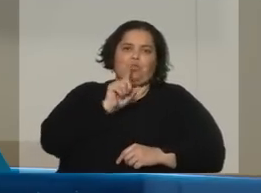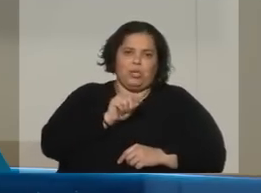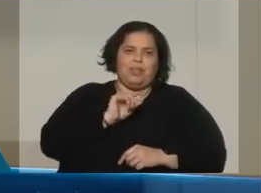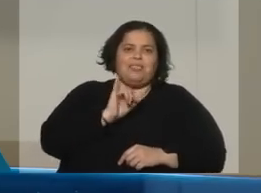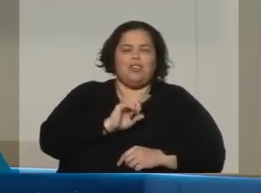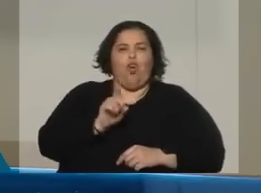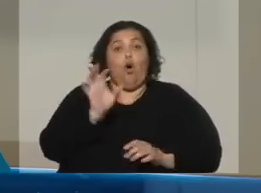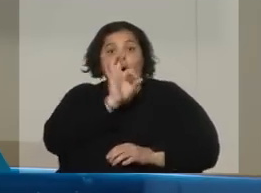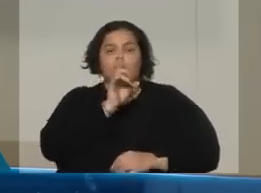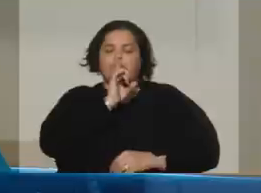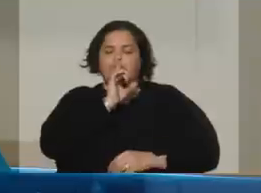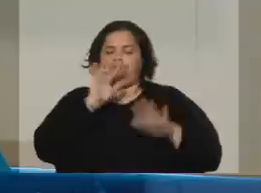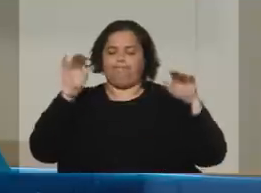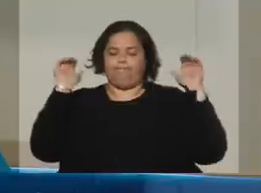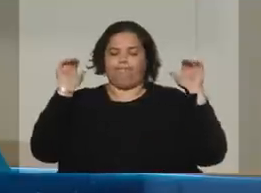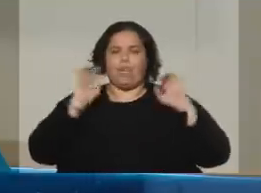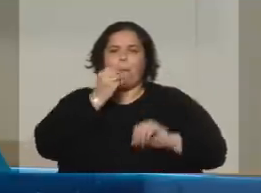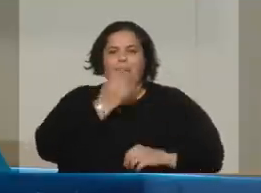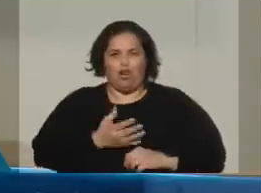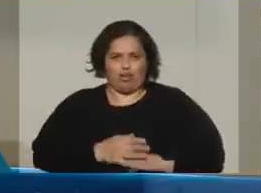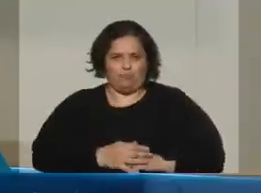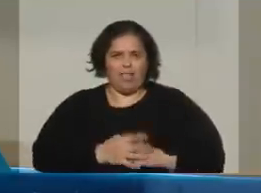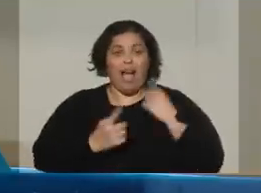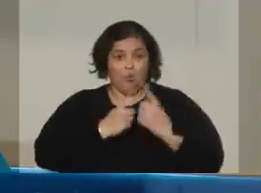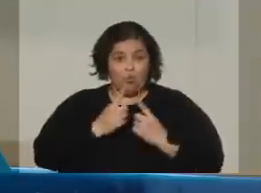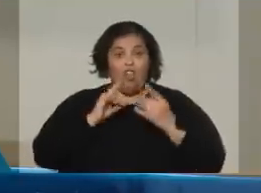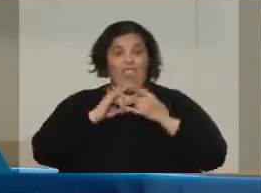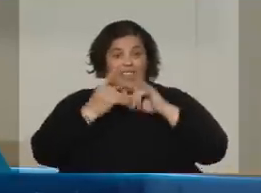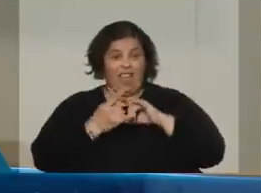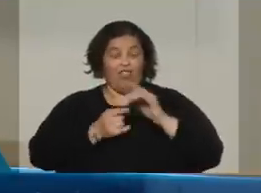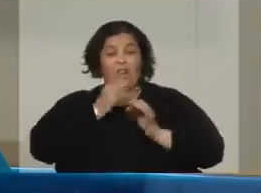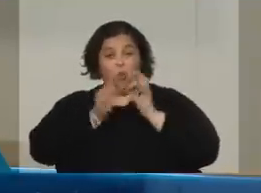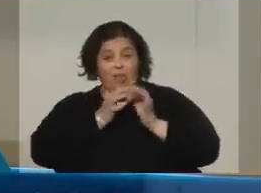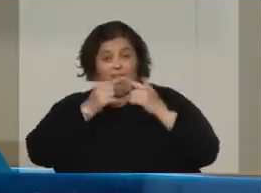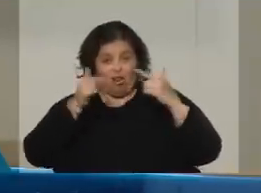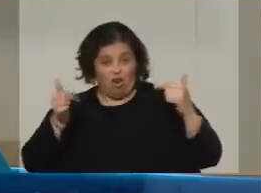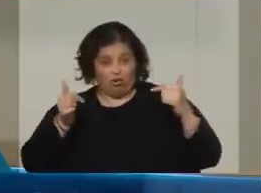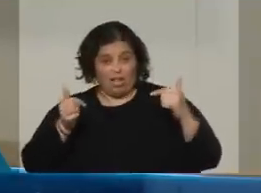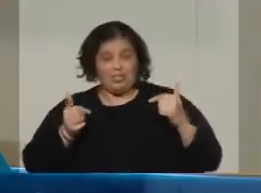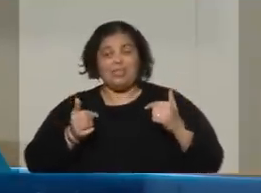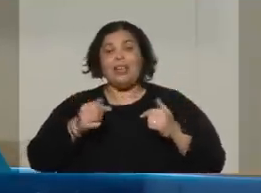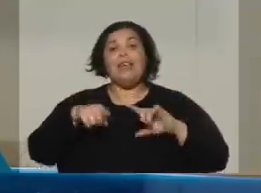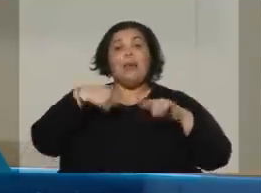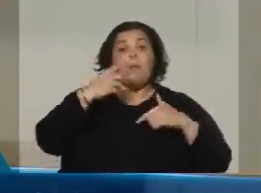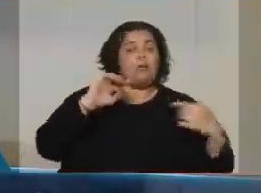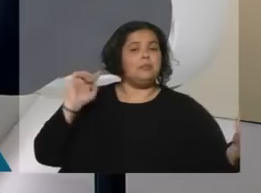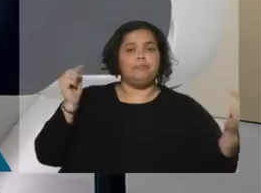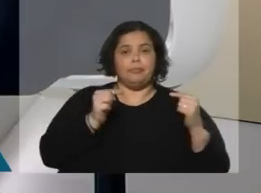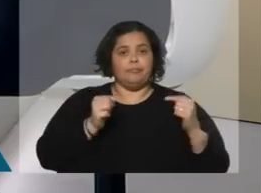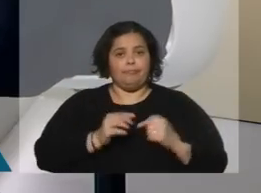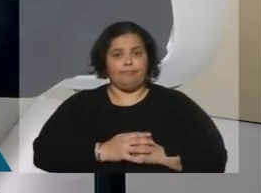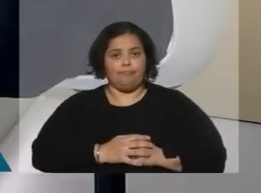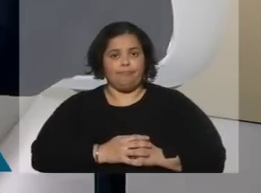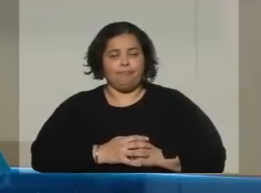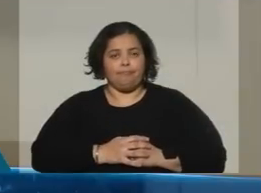legisladores que cuentan adentro de sala a cosas que ocurren y después pasa lo contrario, en cuestión de media hora.